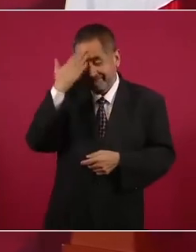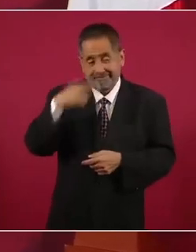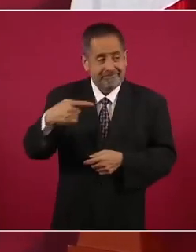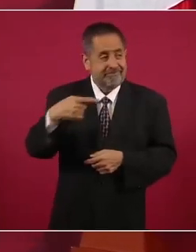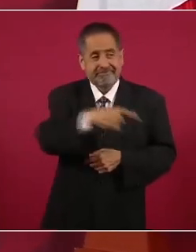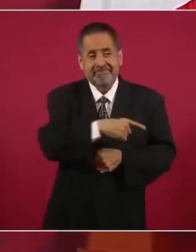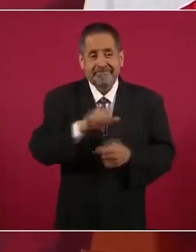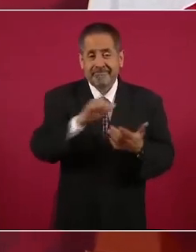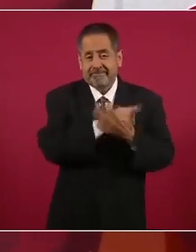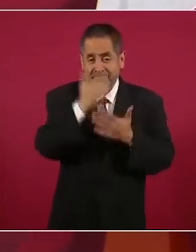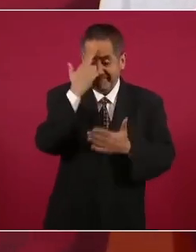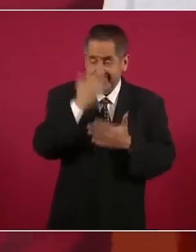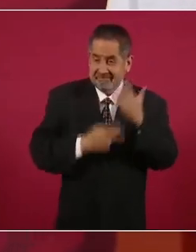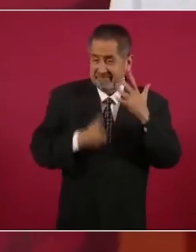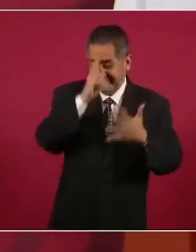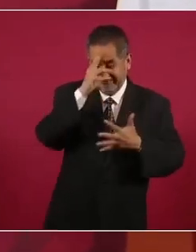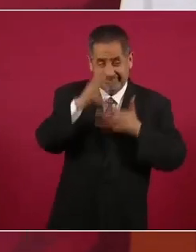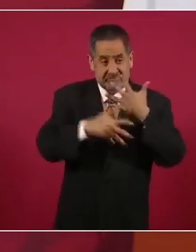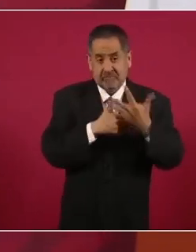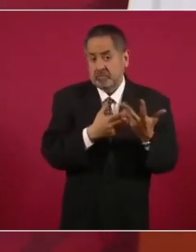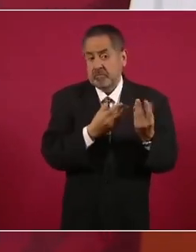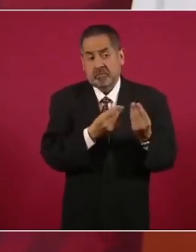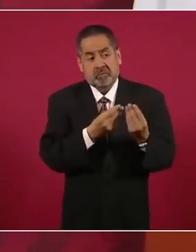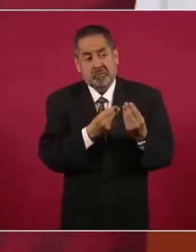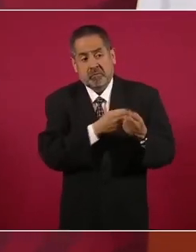nos está llevando tiempo enfrentarlo.